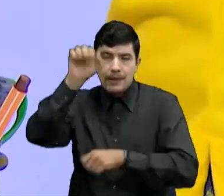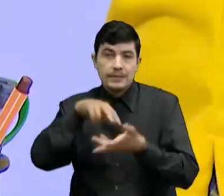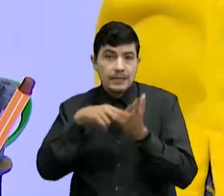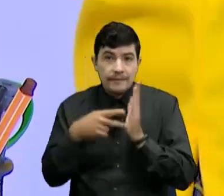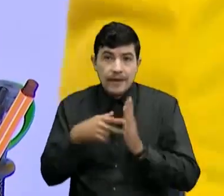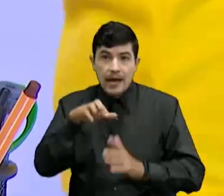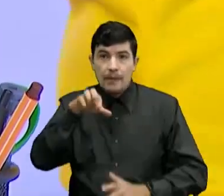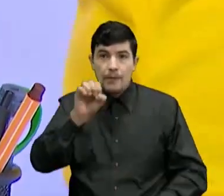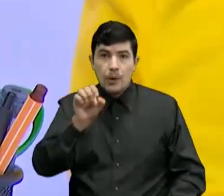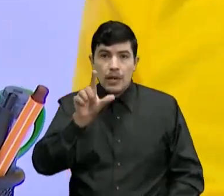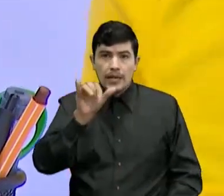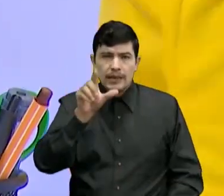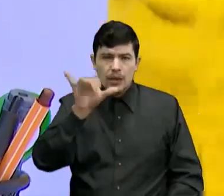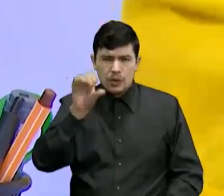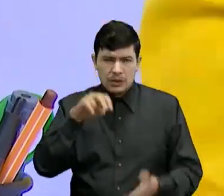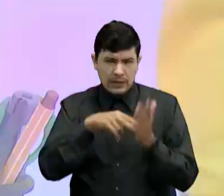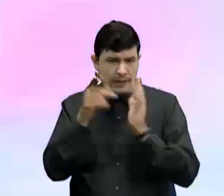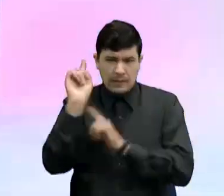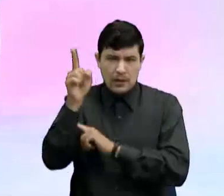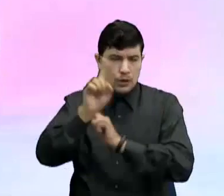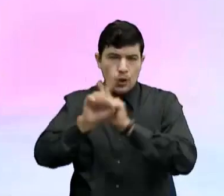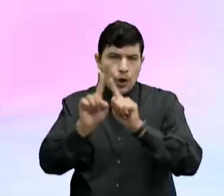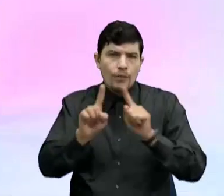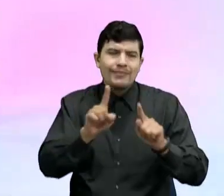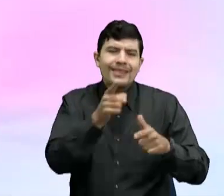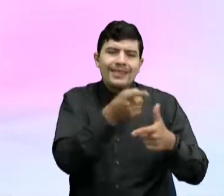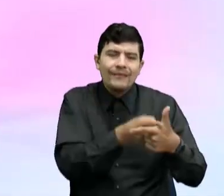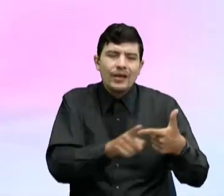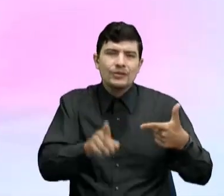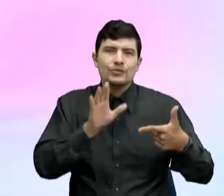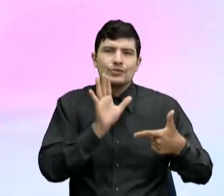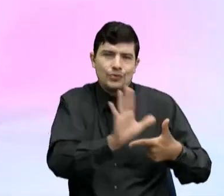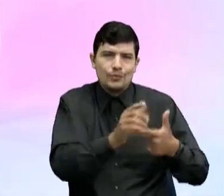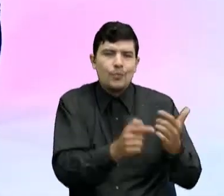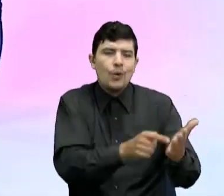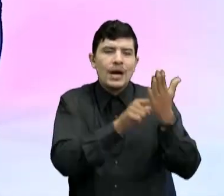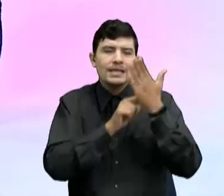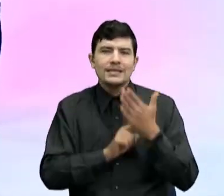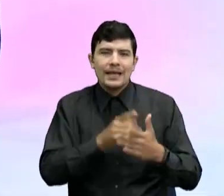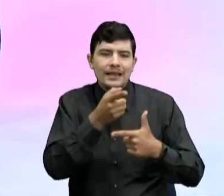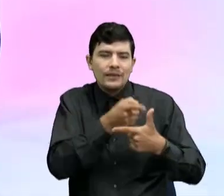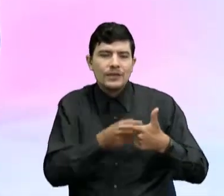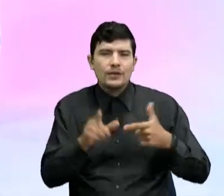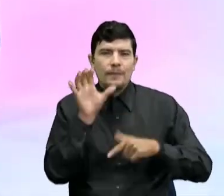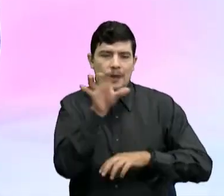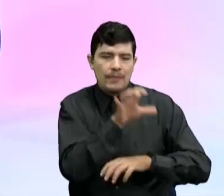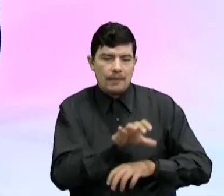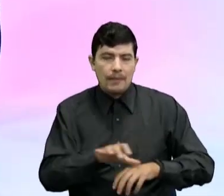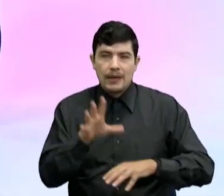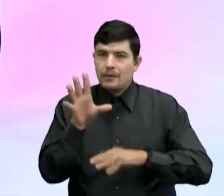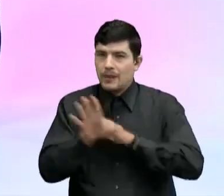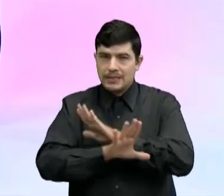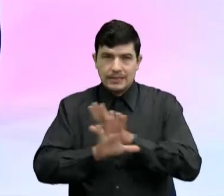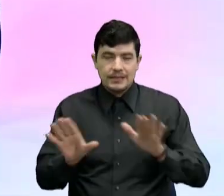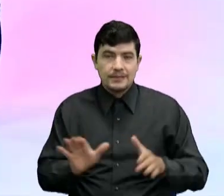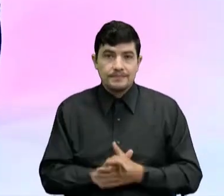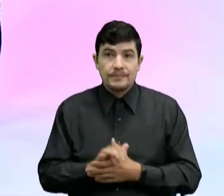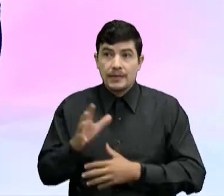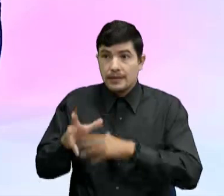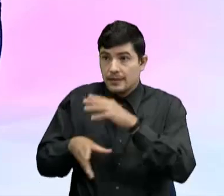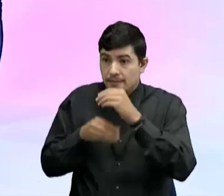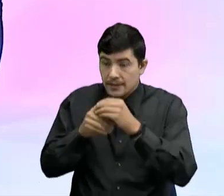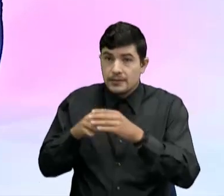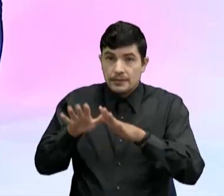Y también tenemos el mapa de la ciudad El mapa de la ciudad es donde podemos encontrar Calles,